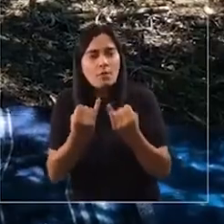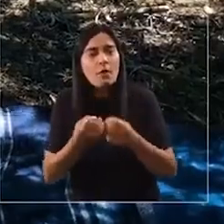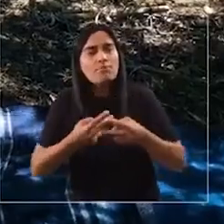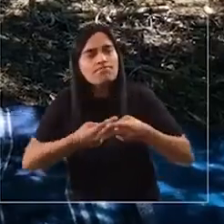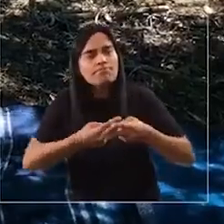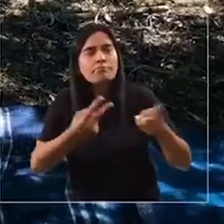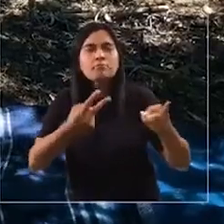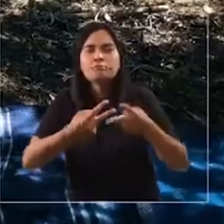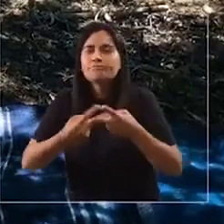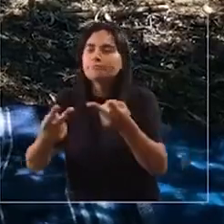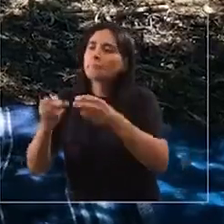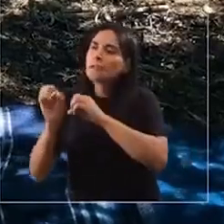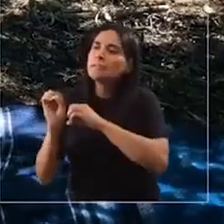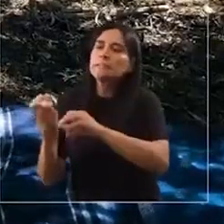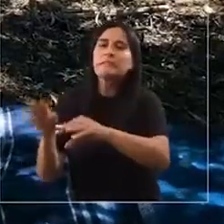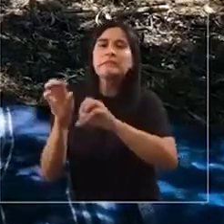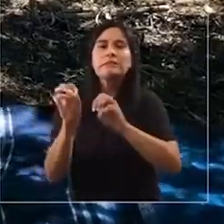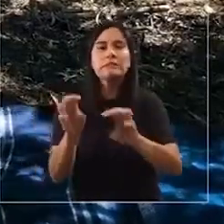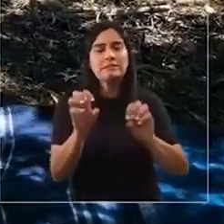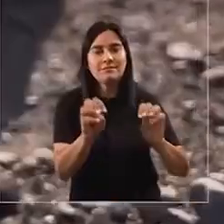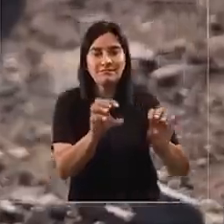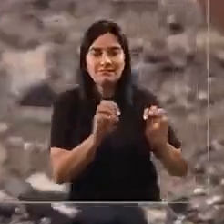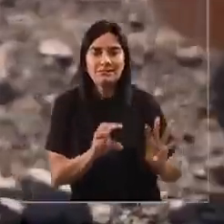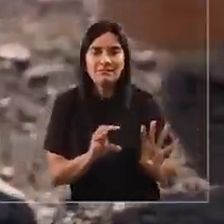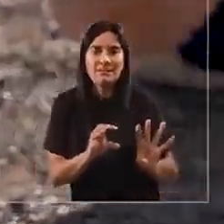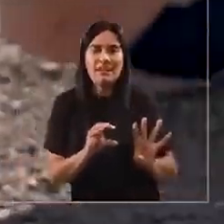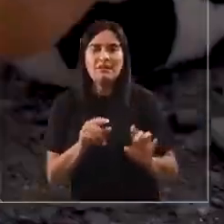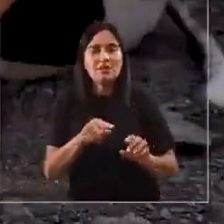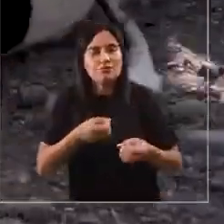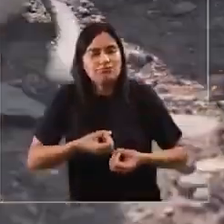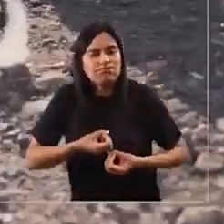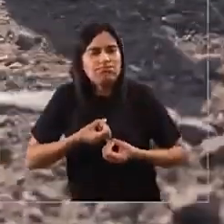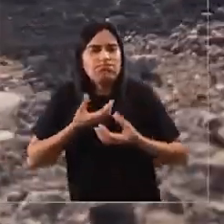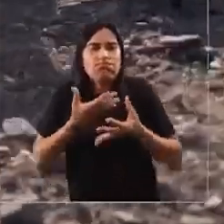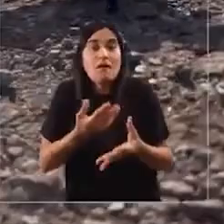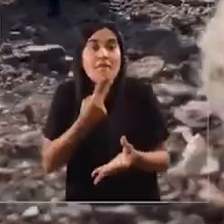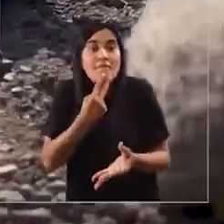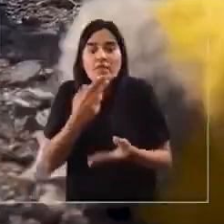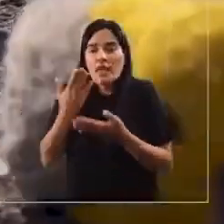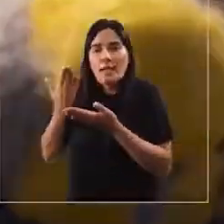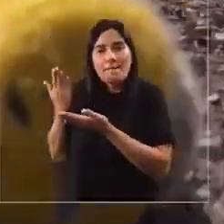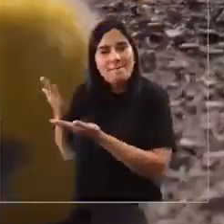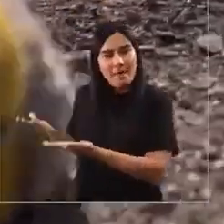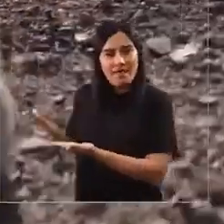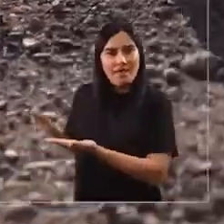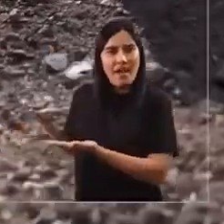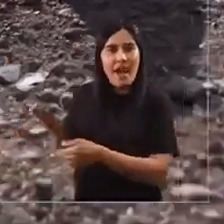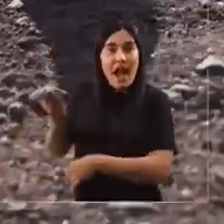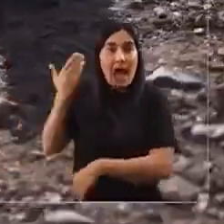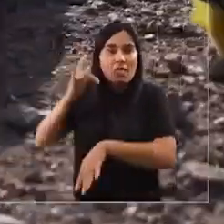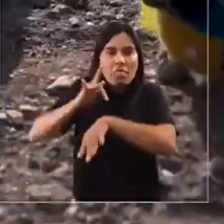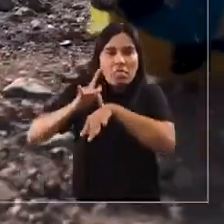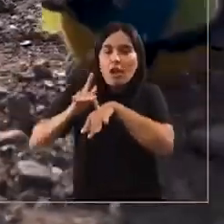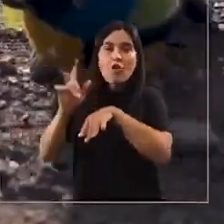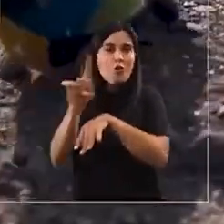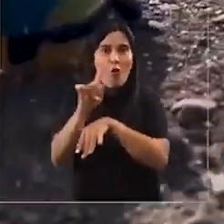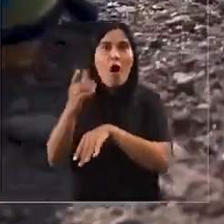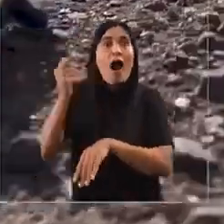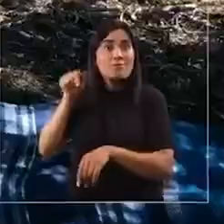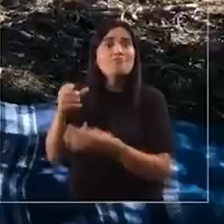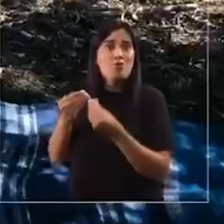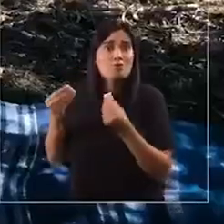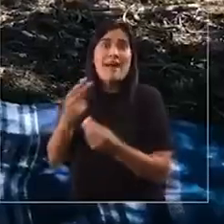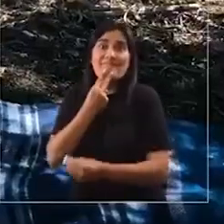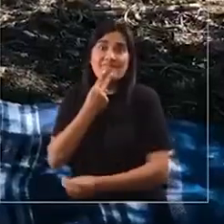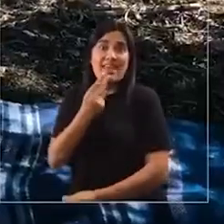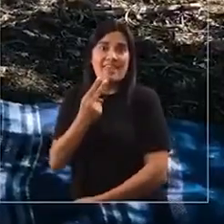información hacia afuera, poder educar, poder transmitir la vida que hay acá, que no